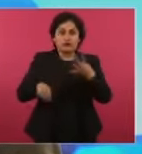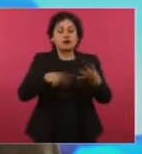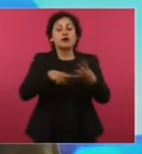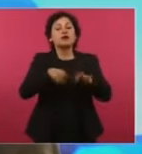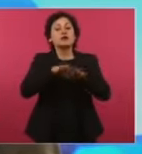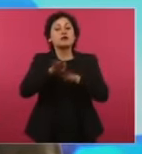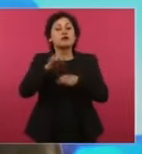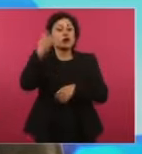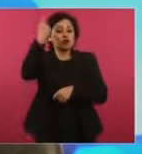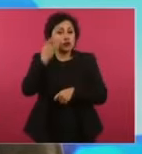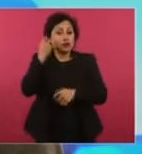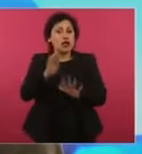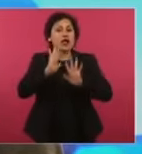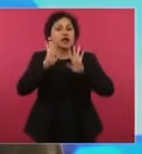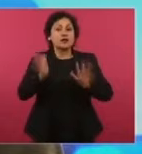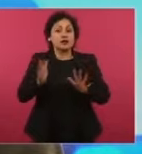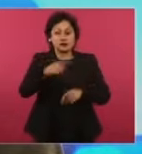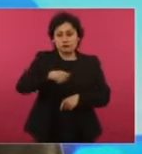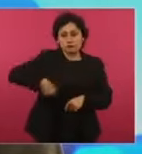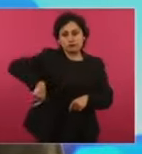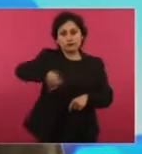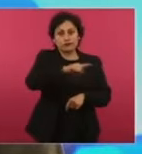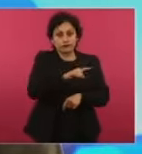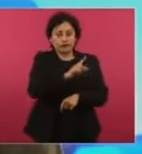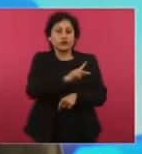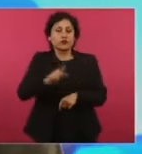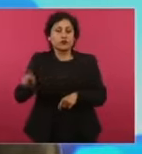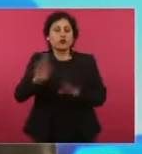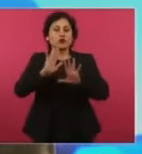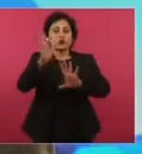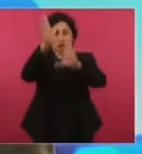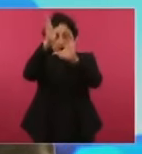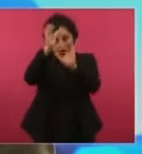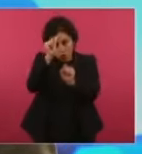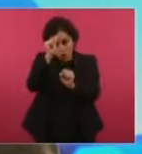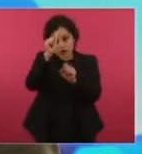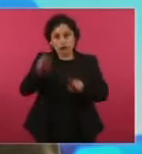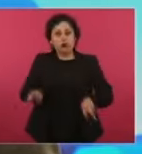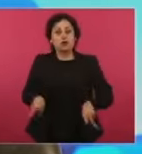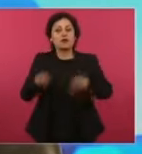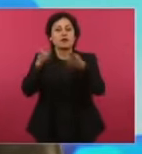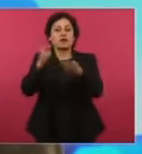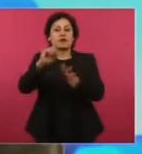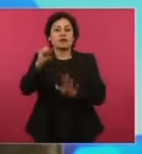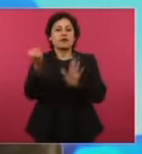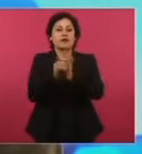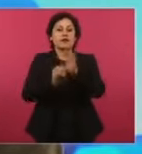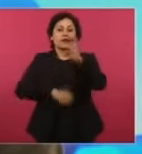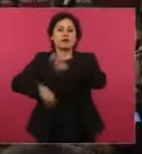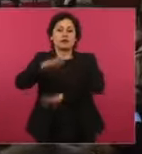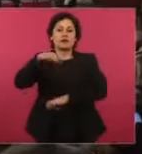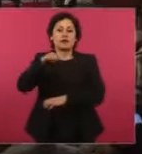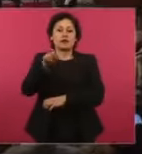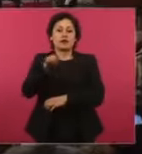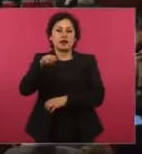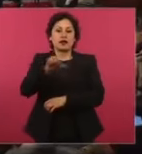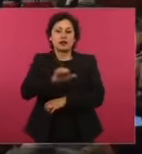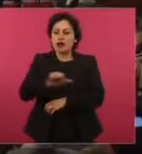para vender las marcas de Mexicana de Aviación al gobierno de México,